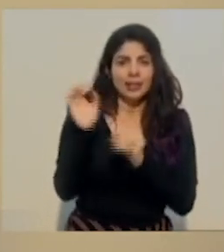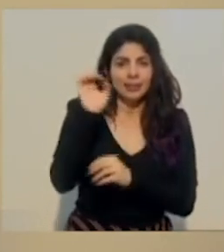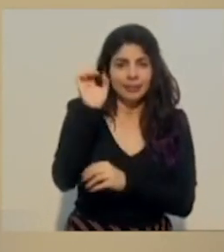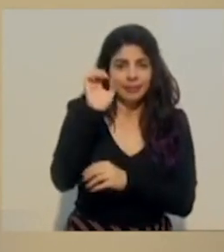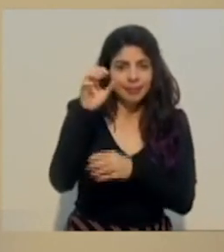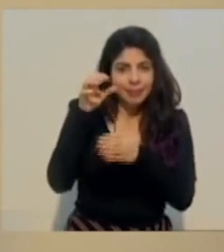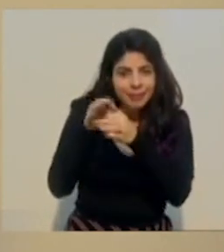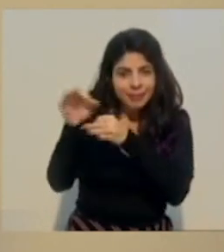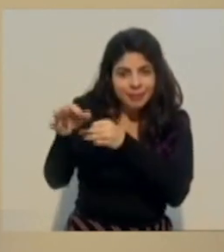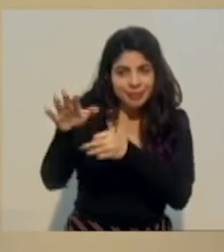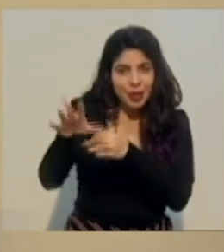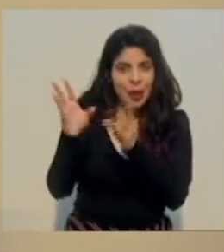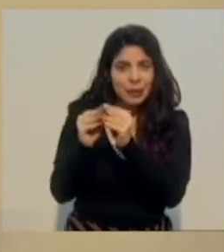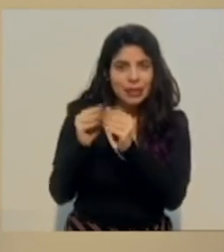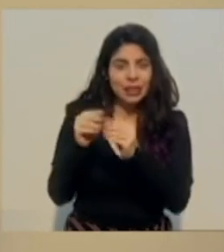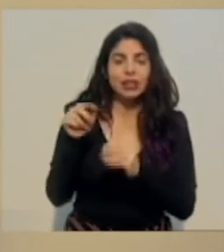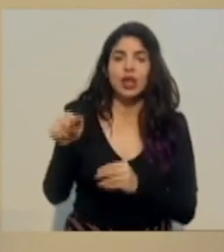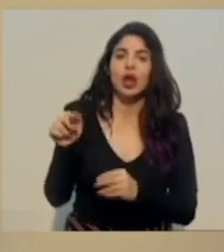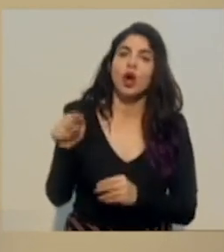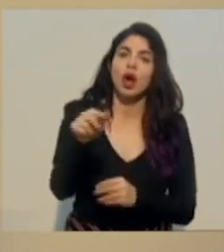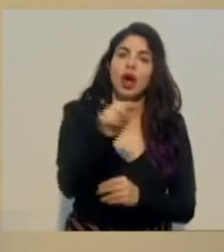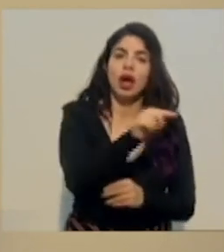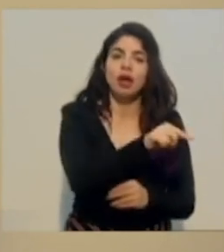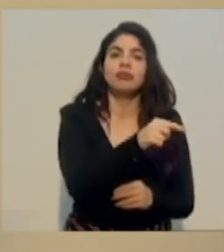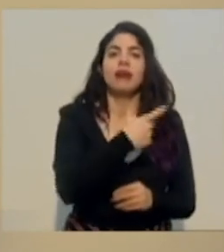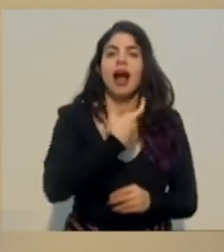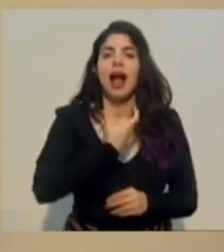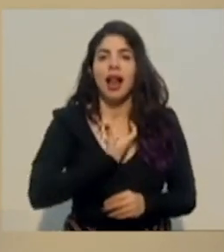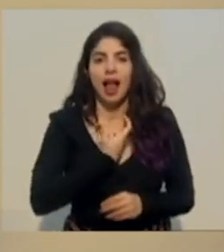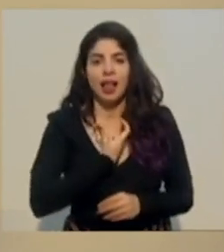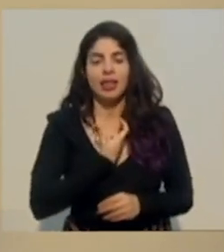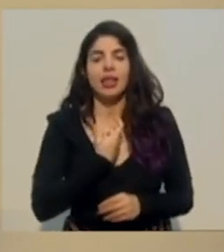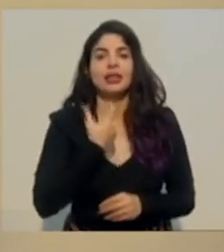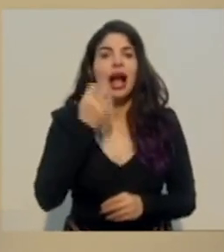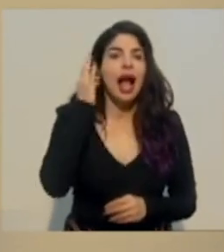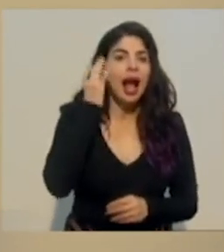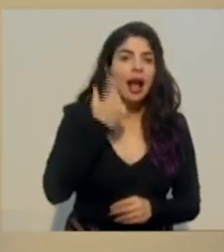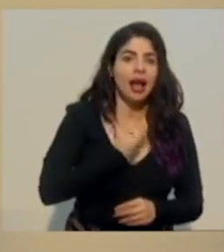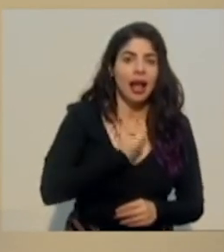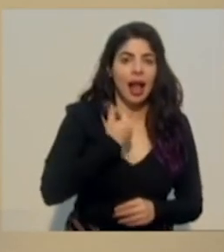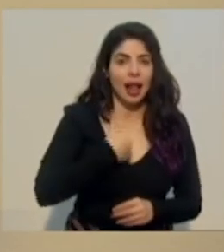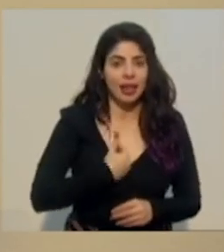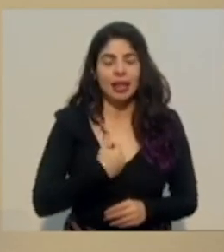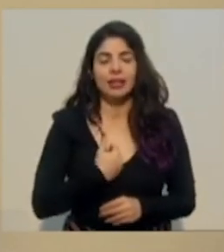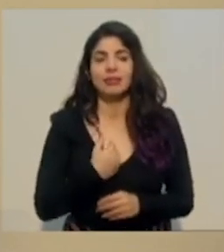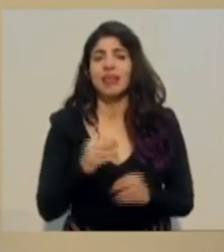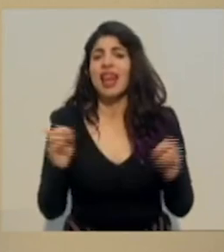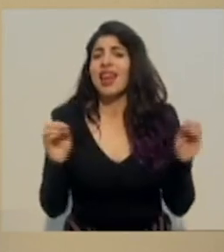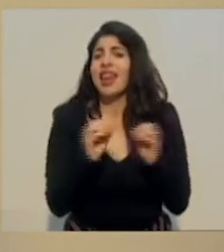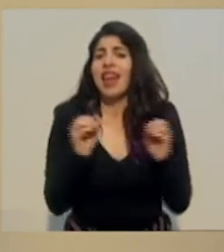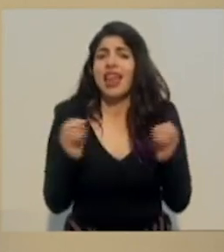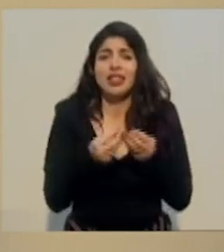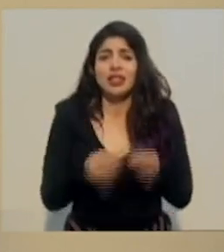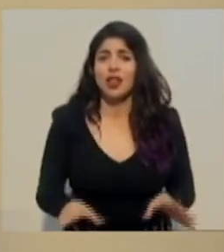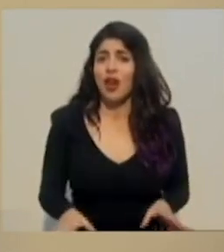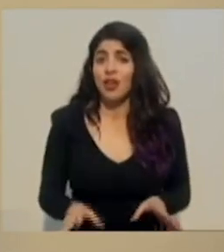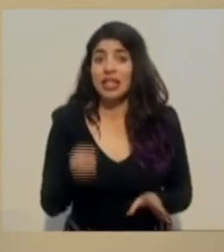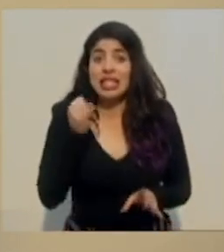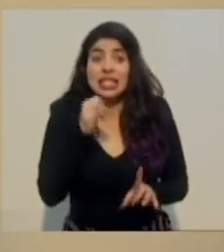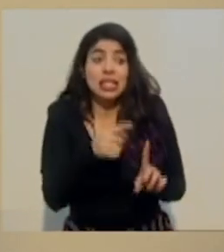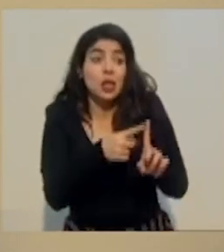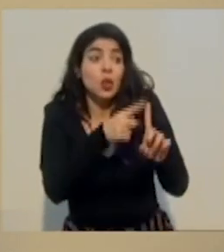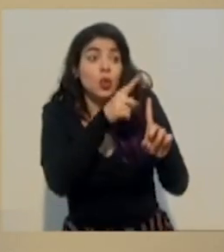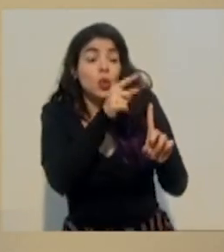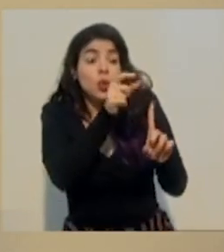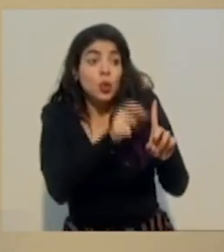los alcaldes y las alcaldesas, ¿verdad? Nadie sobra aquí. Si hay un liderazgo que es valorado desde el IFAN y